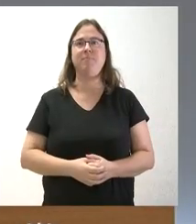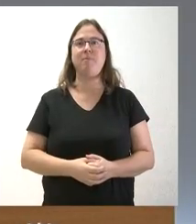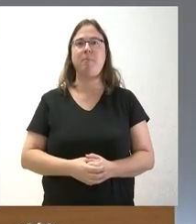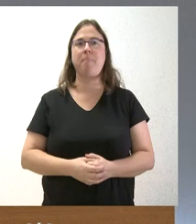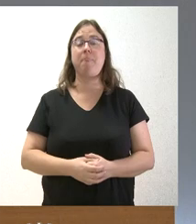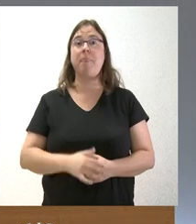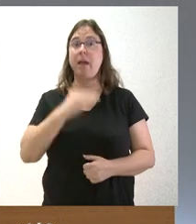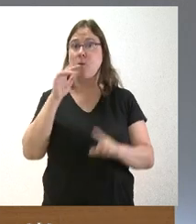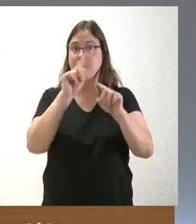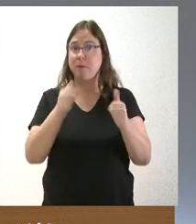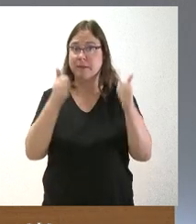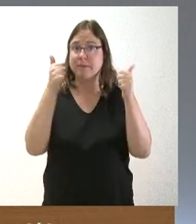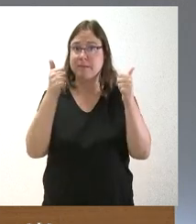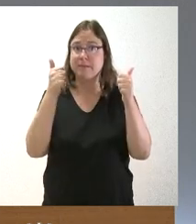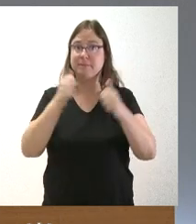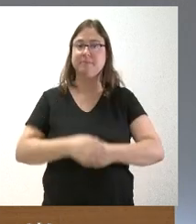¿Hay alguna pregunta más?